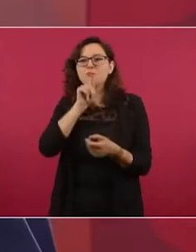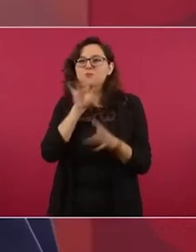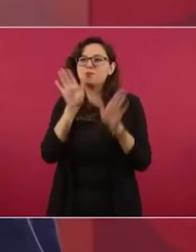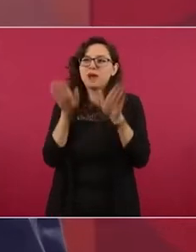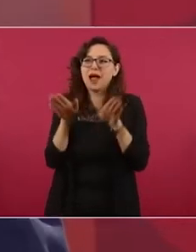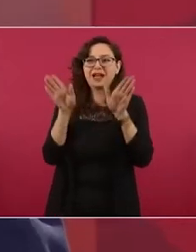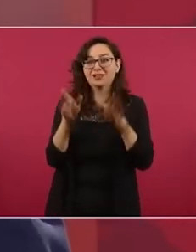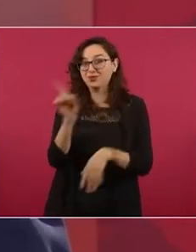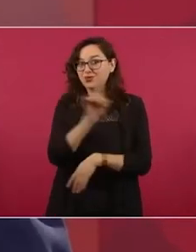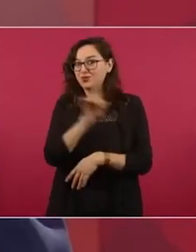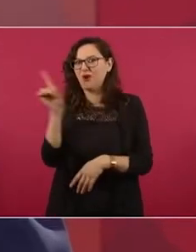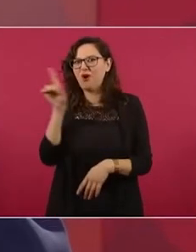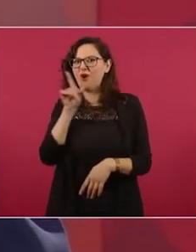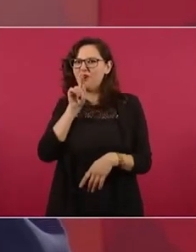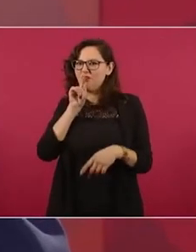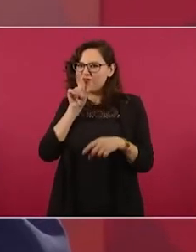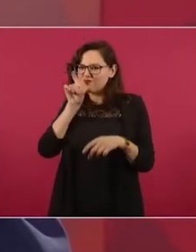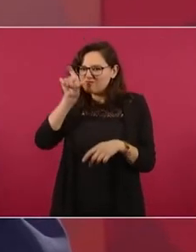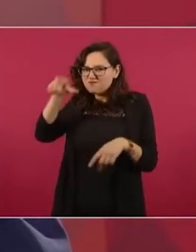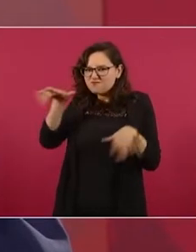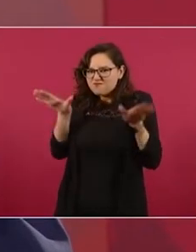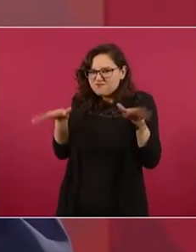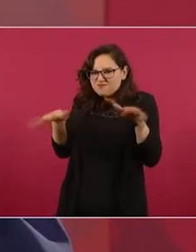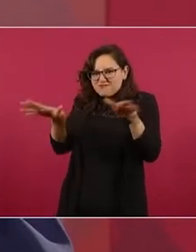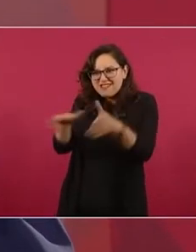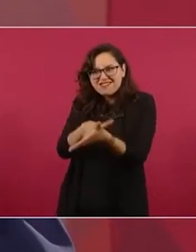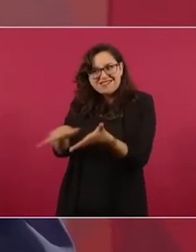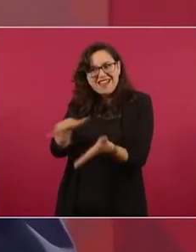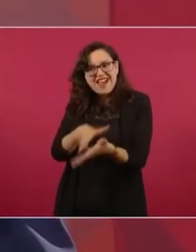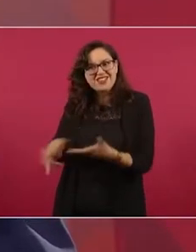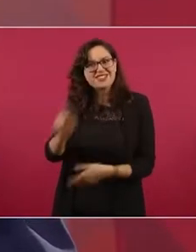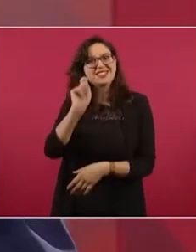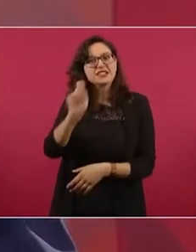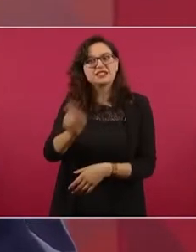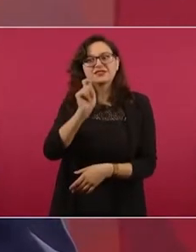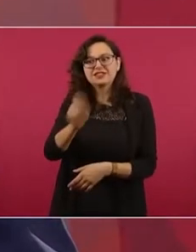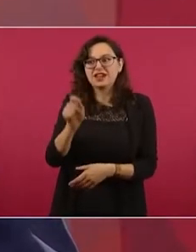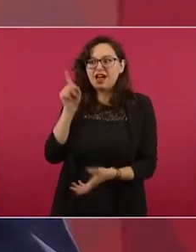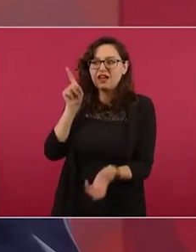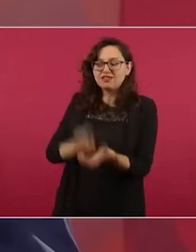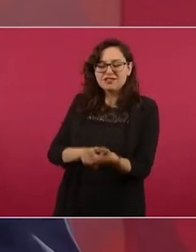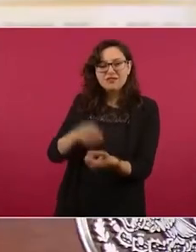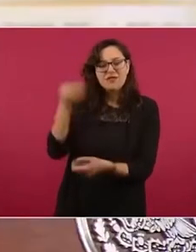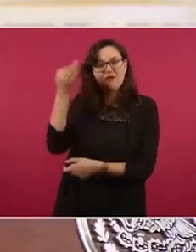que habían muchas cuentas falsas como